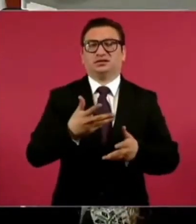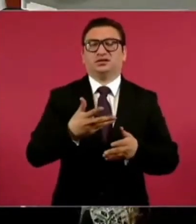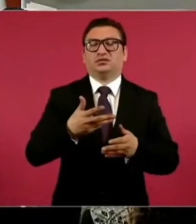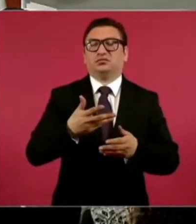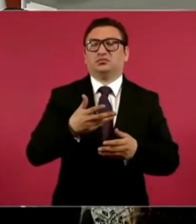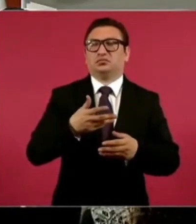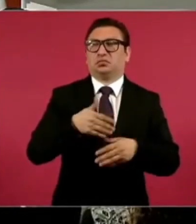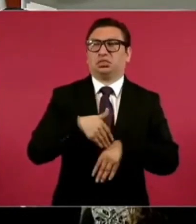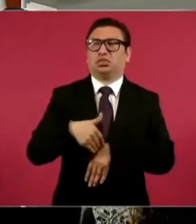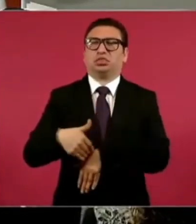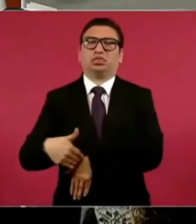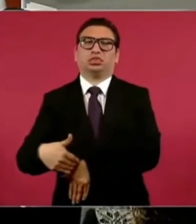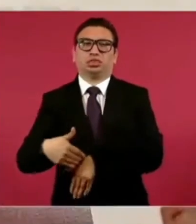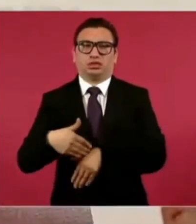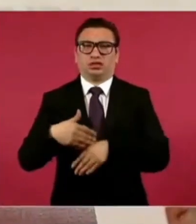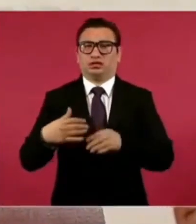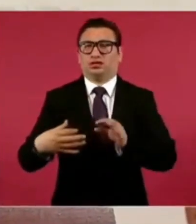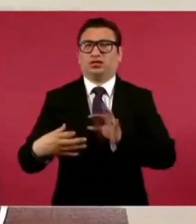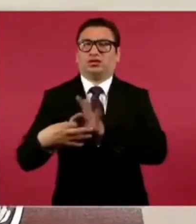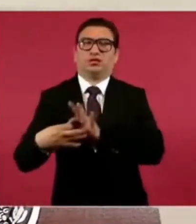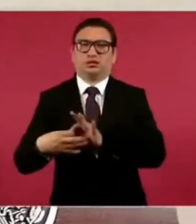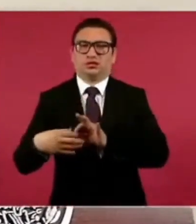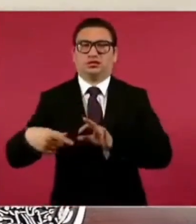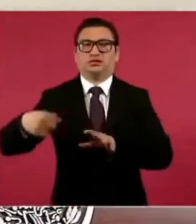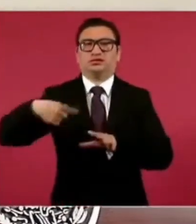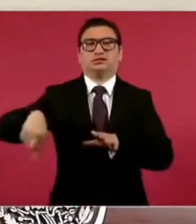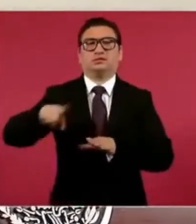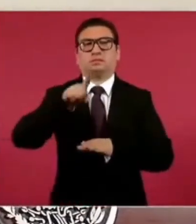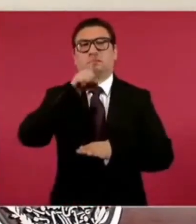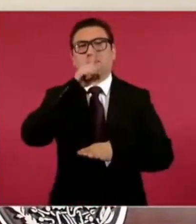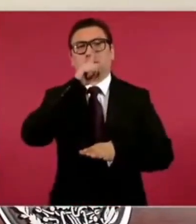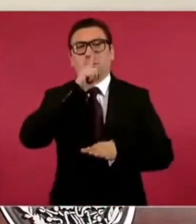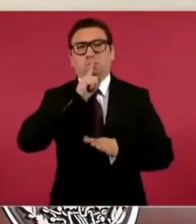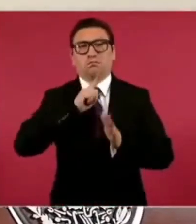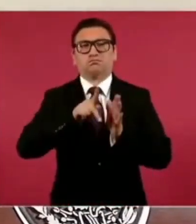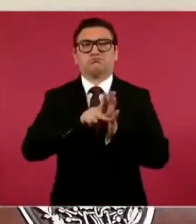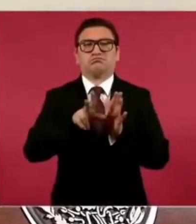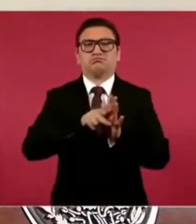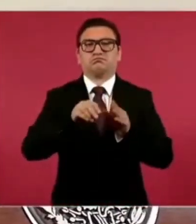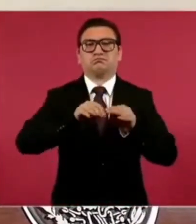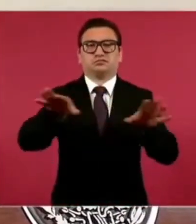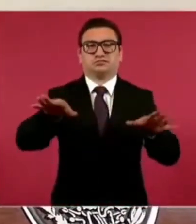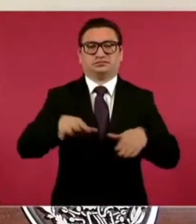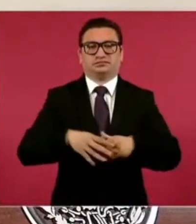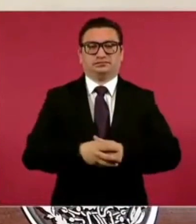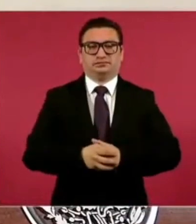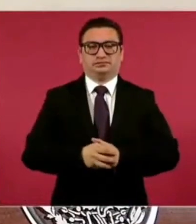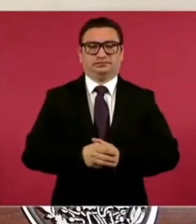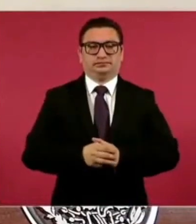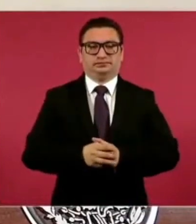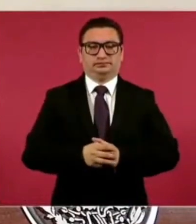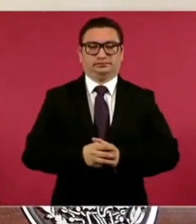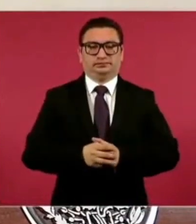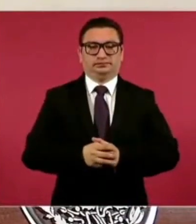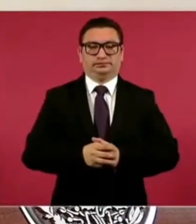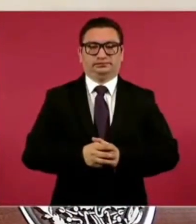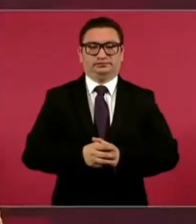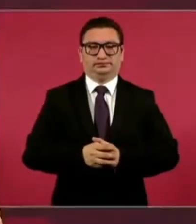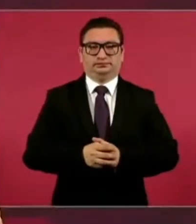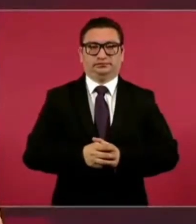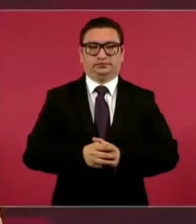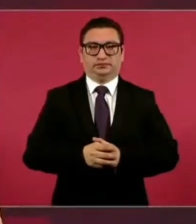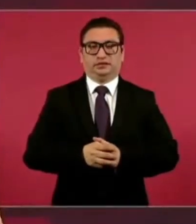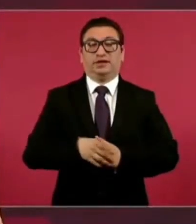a la mentira y a la